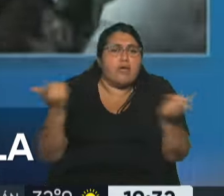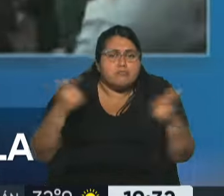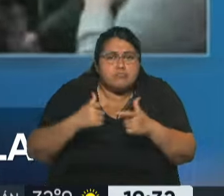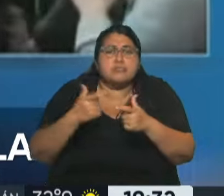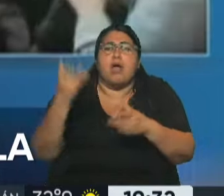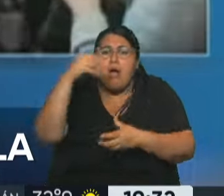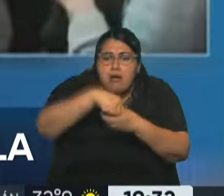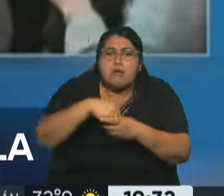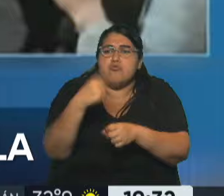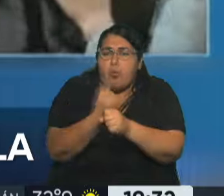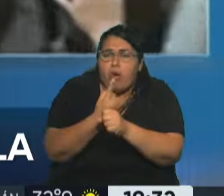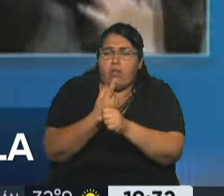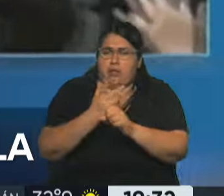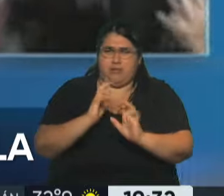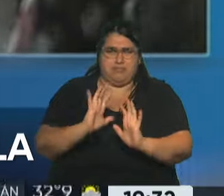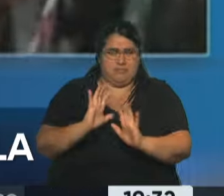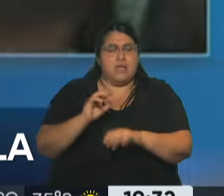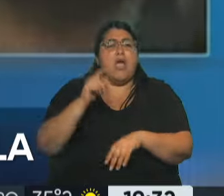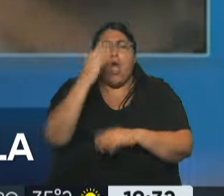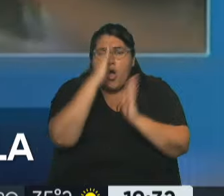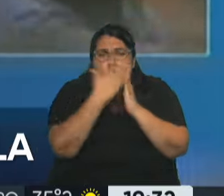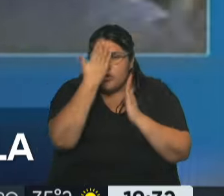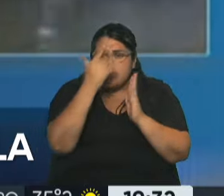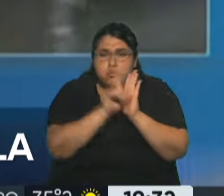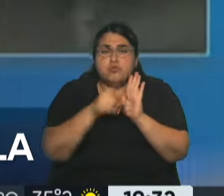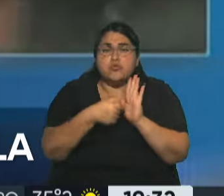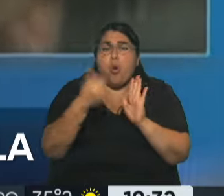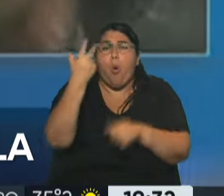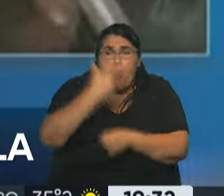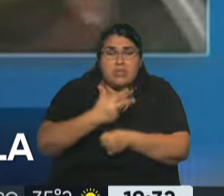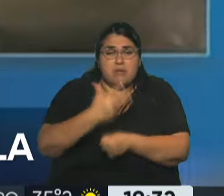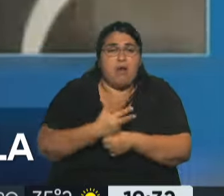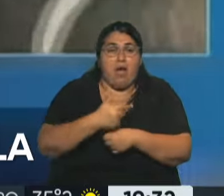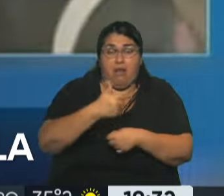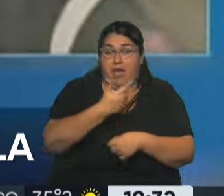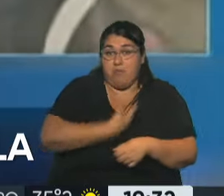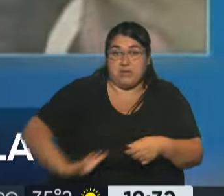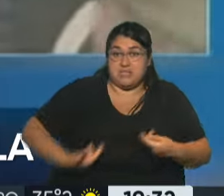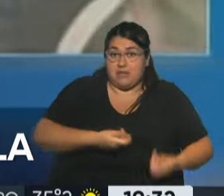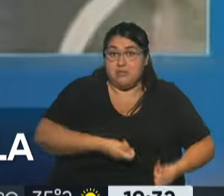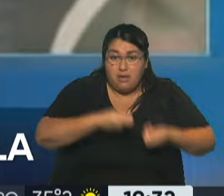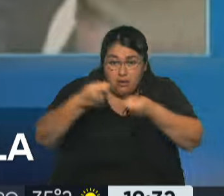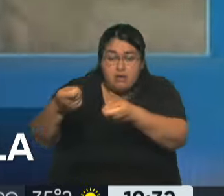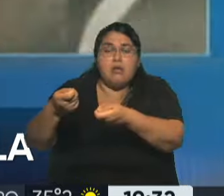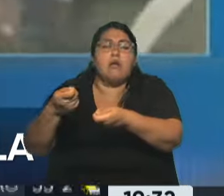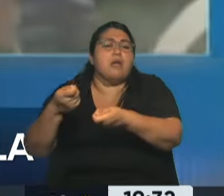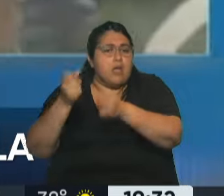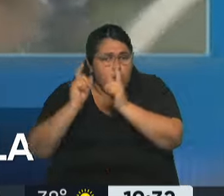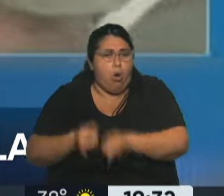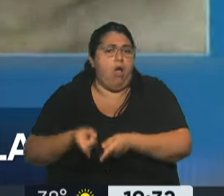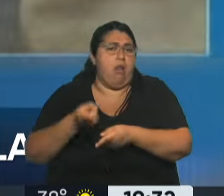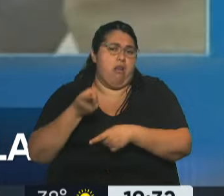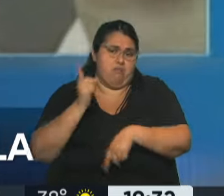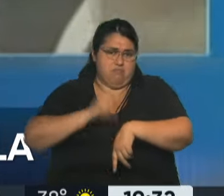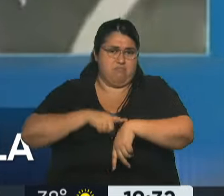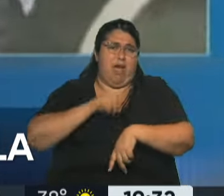comisiones parlamentarias. Según la Constitución de Guatemala, el traspaso presidencial ocurrió, de todas maneras, a